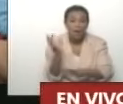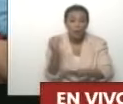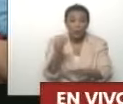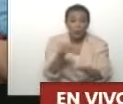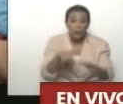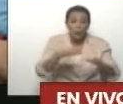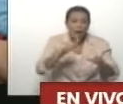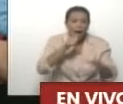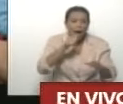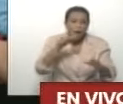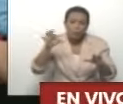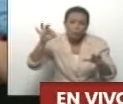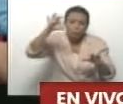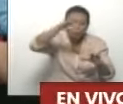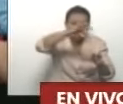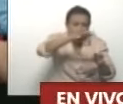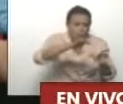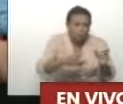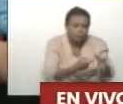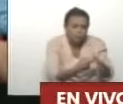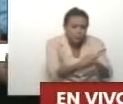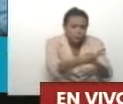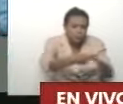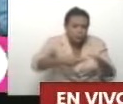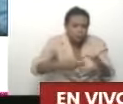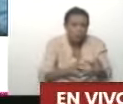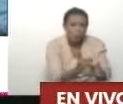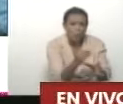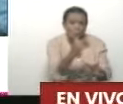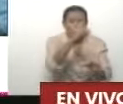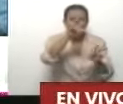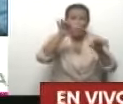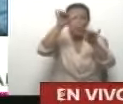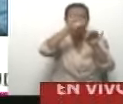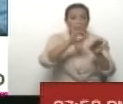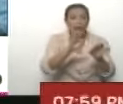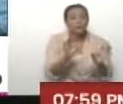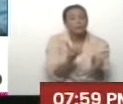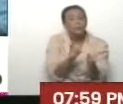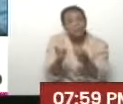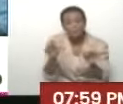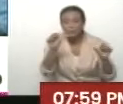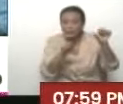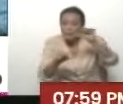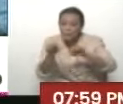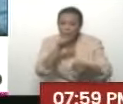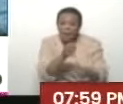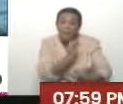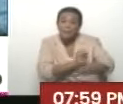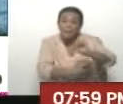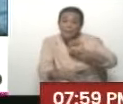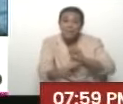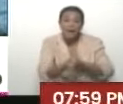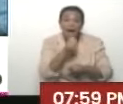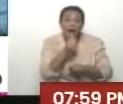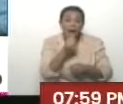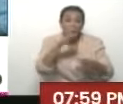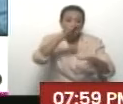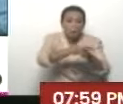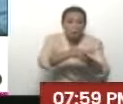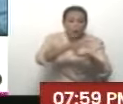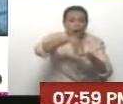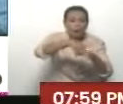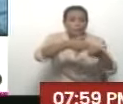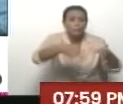criaderos, la eliminación, el tratamiento de nuestras aguas, y por supuesto evitar aguas en posadas que